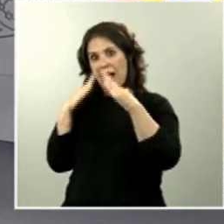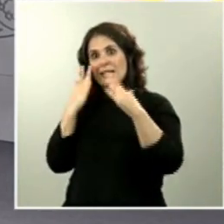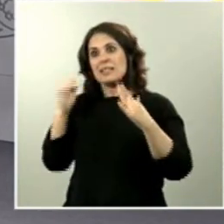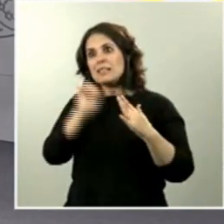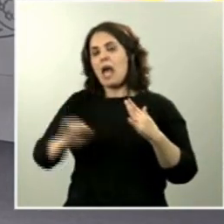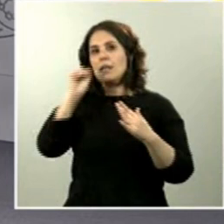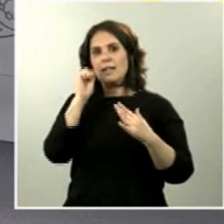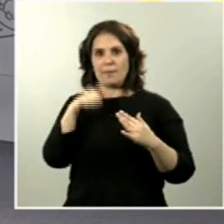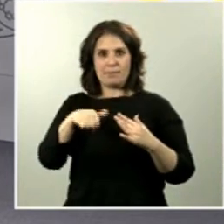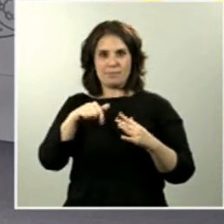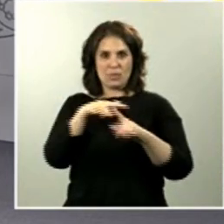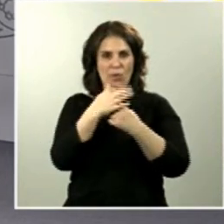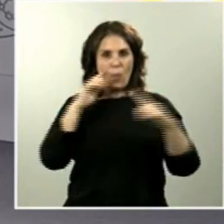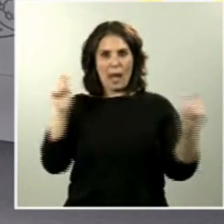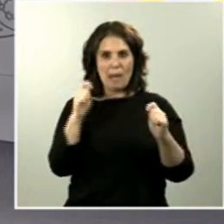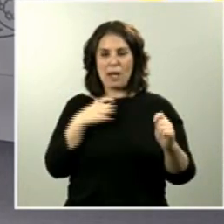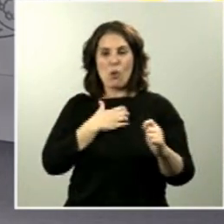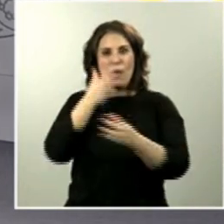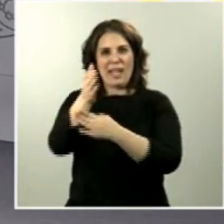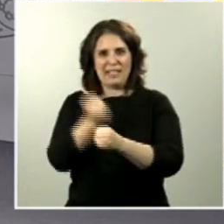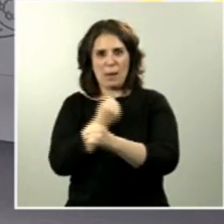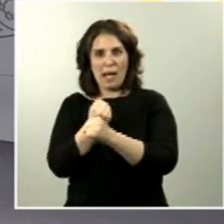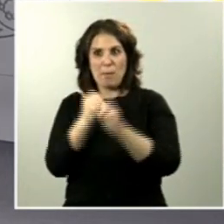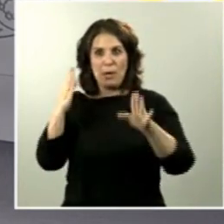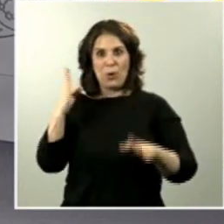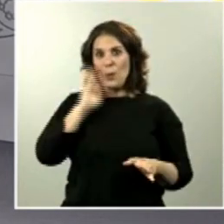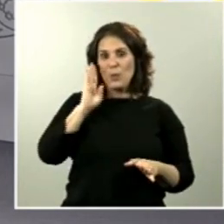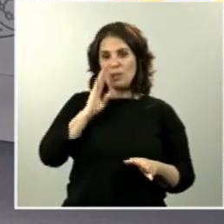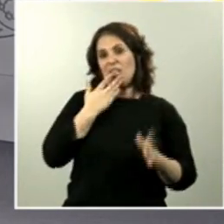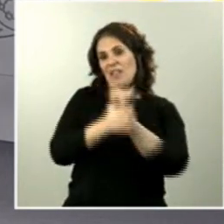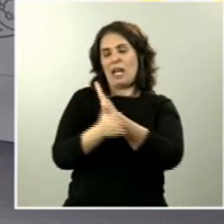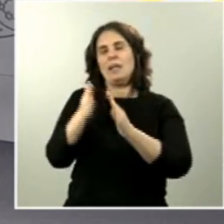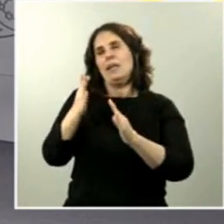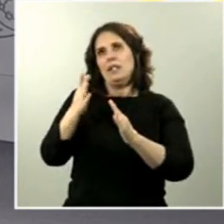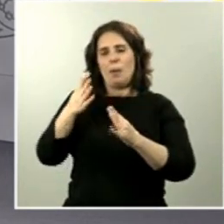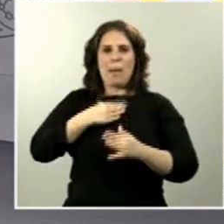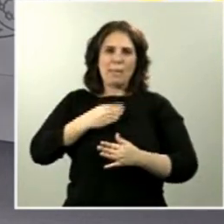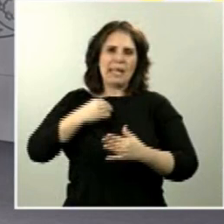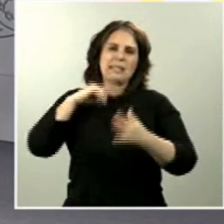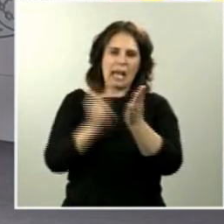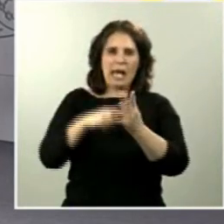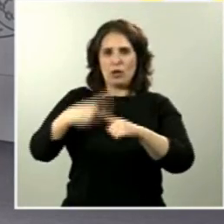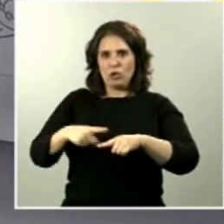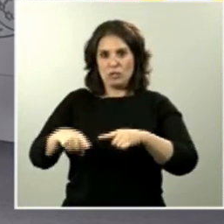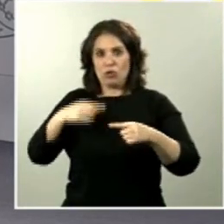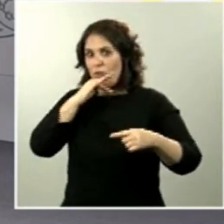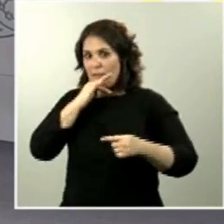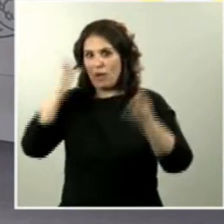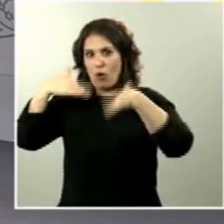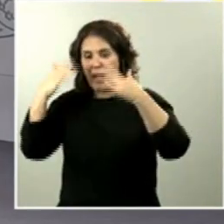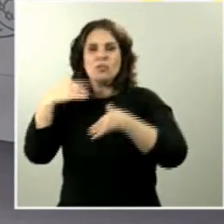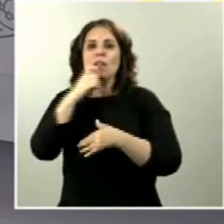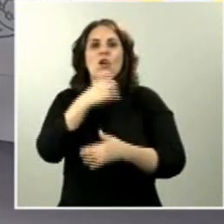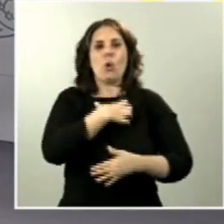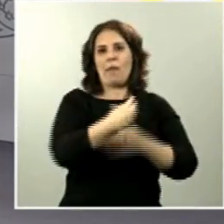el estado de alarma al no poder ir a trabajar ni beneficiarse de las ayudas del Estado. Me gustaría preguntarle si contempla el Gobierno alguna medida extraordinaria para esta población